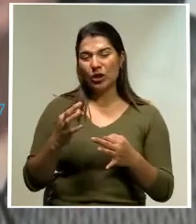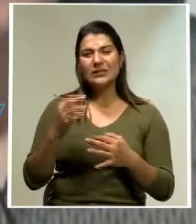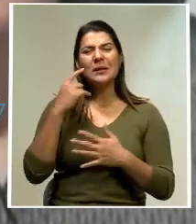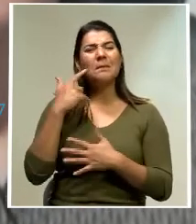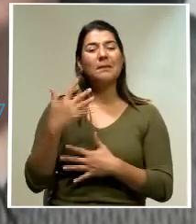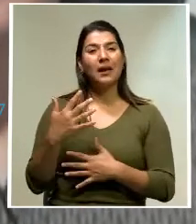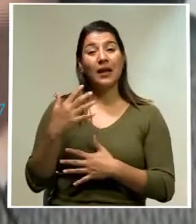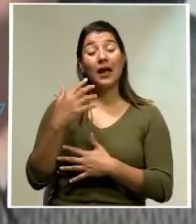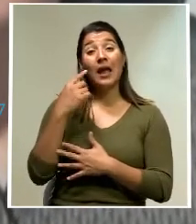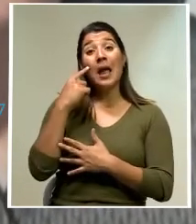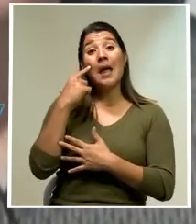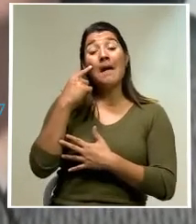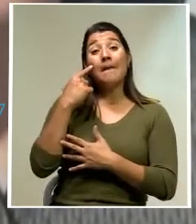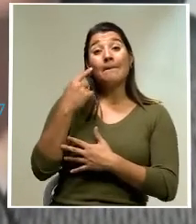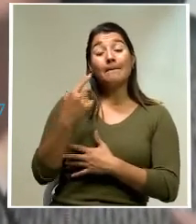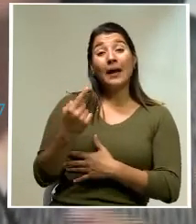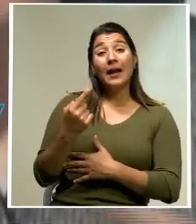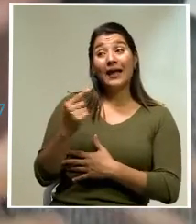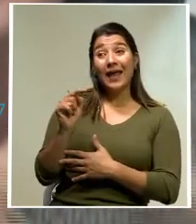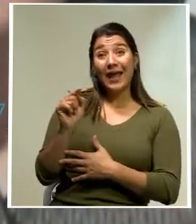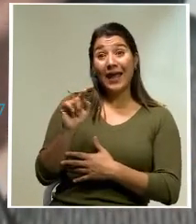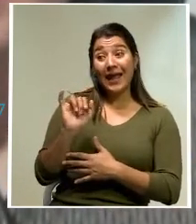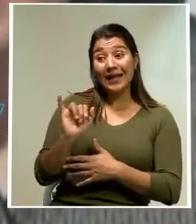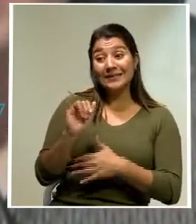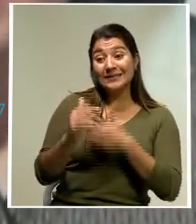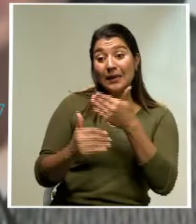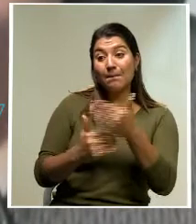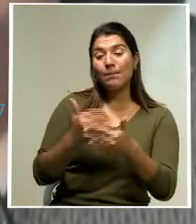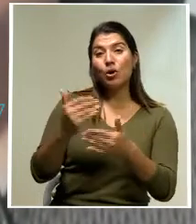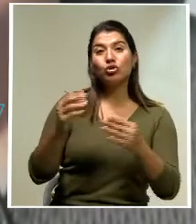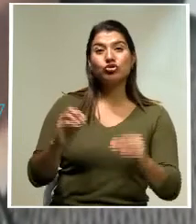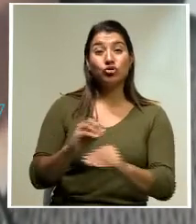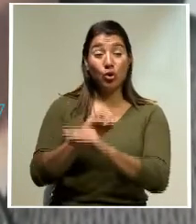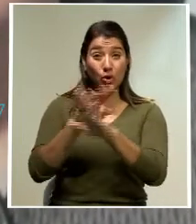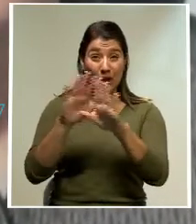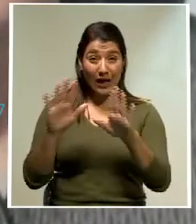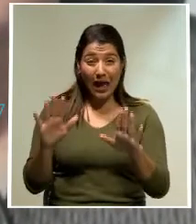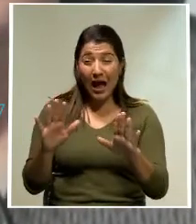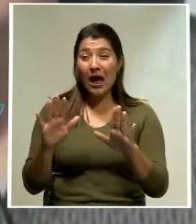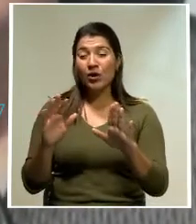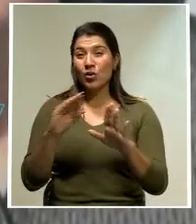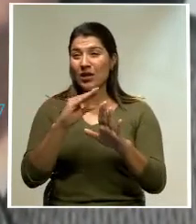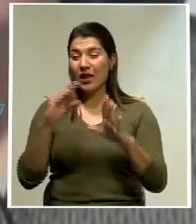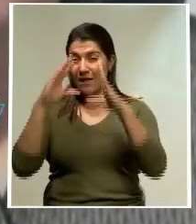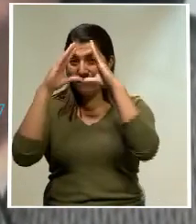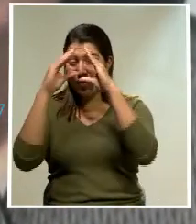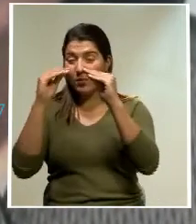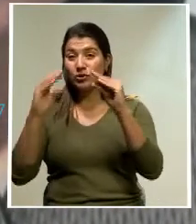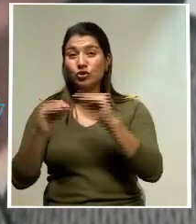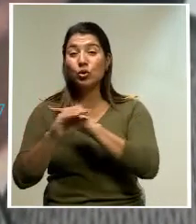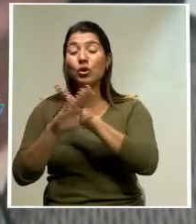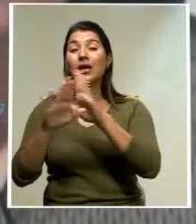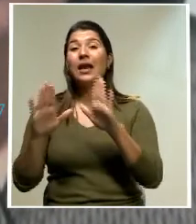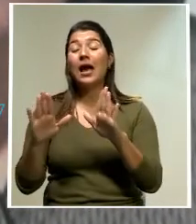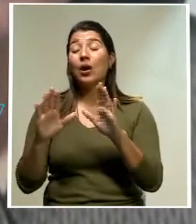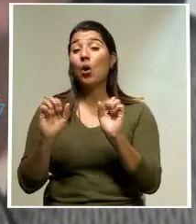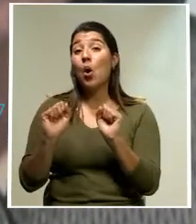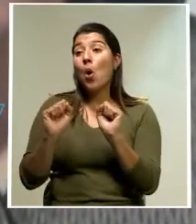que esa transparencia en toda esta información pueda generar, digamos, los